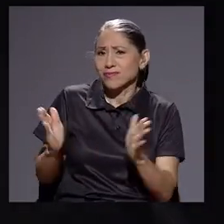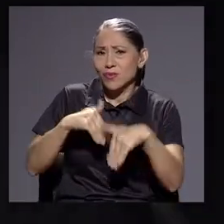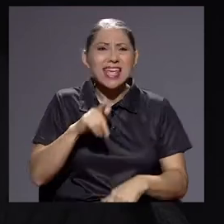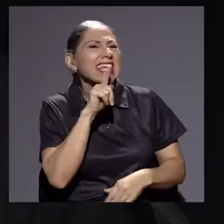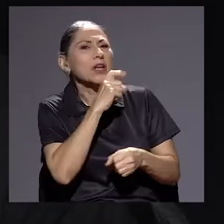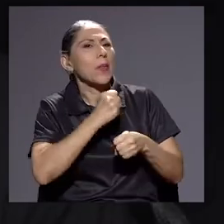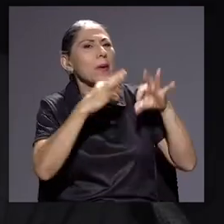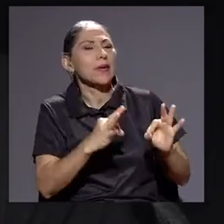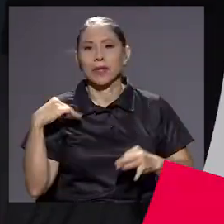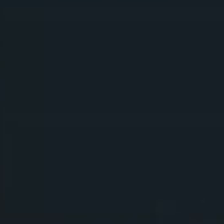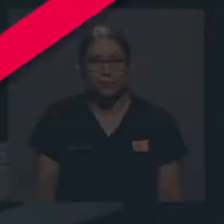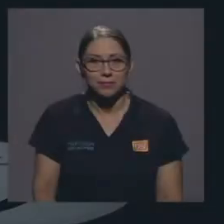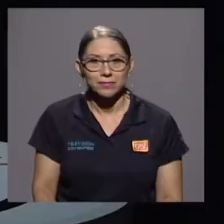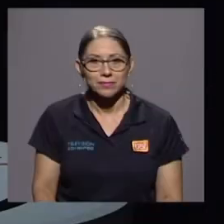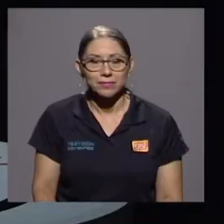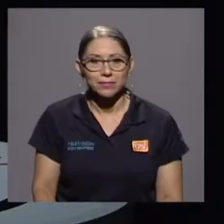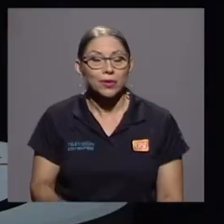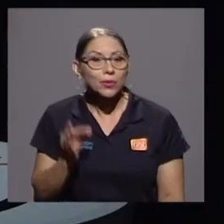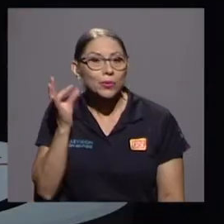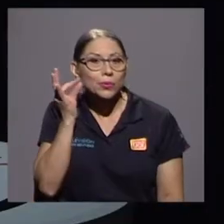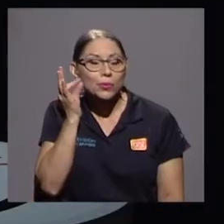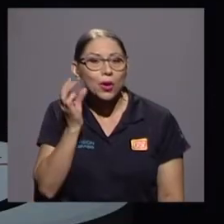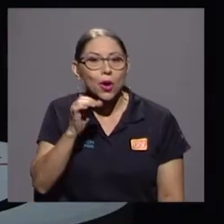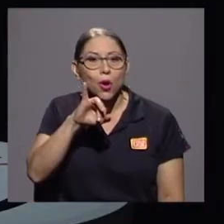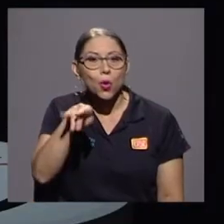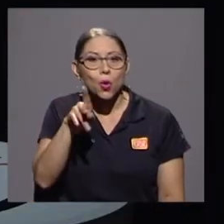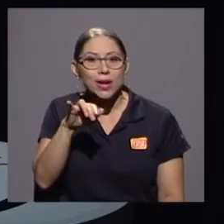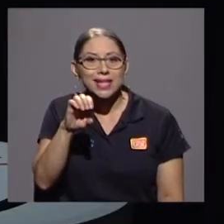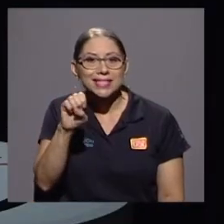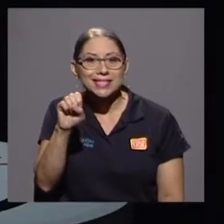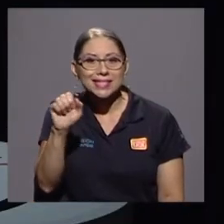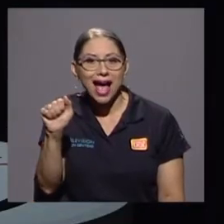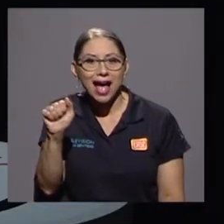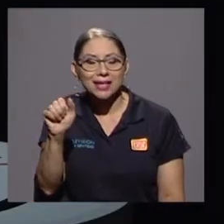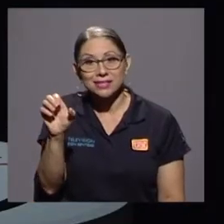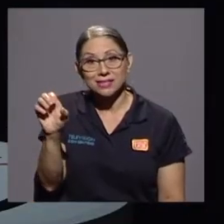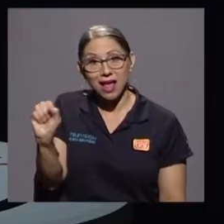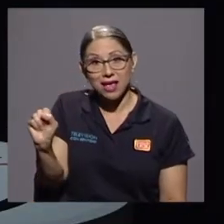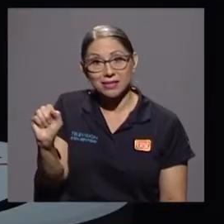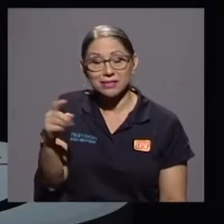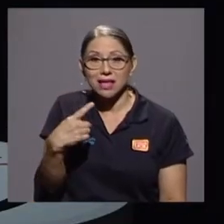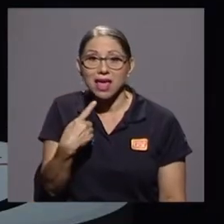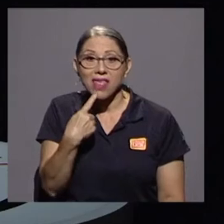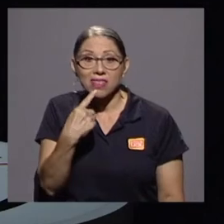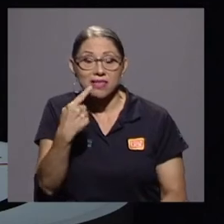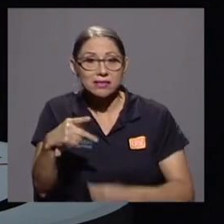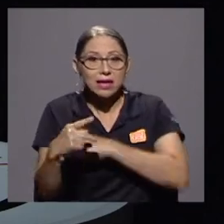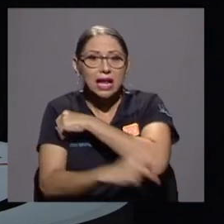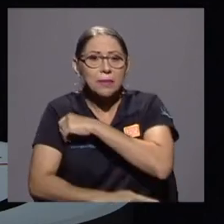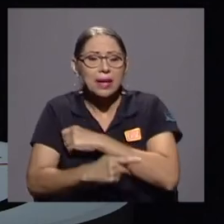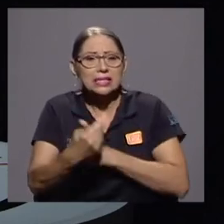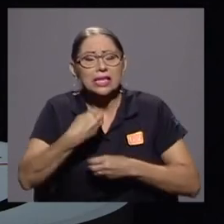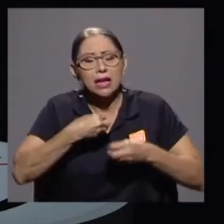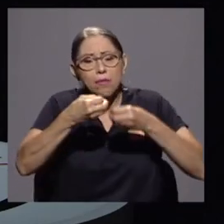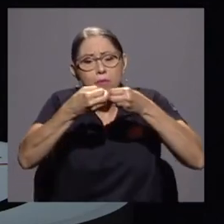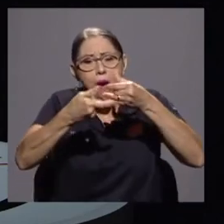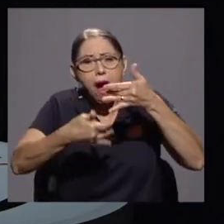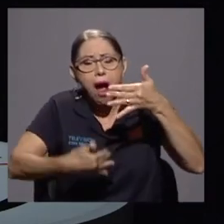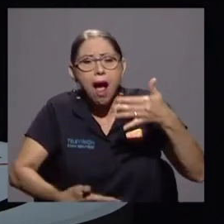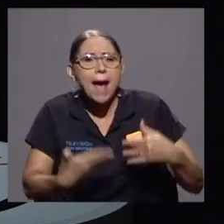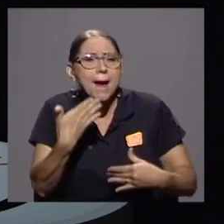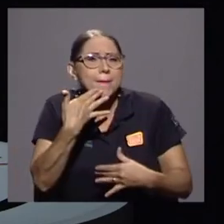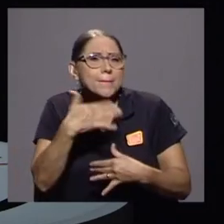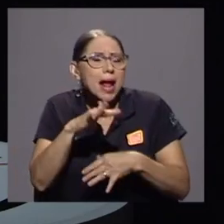Hacienda. Doña Julissa Saenz nos dice que el país tiene una gran cantidad de malas prácticas.